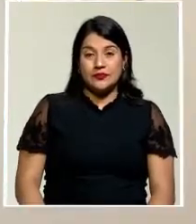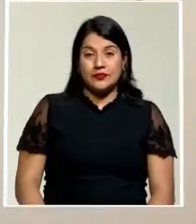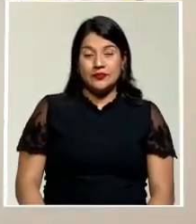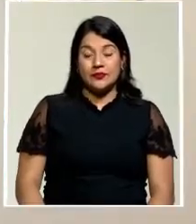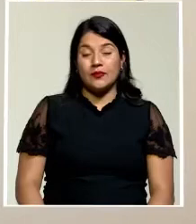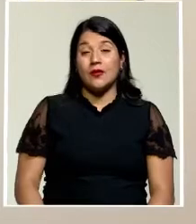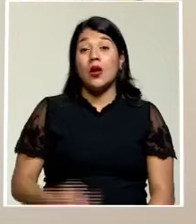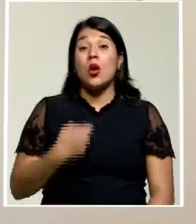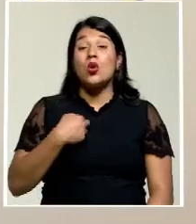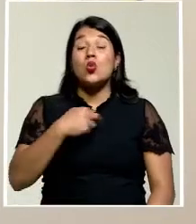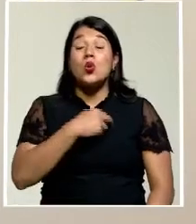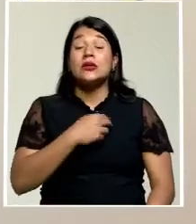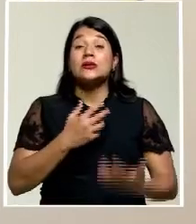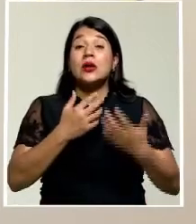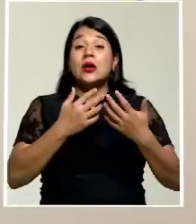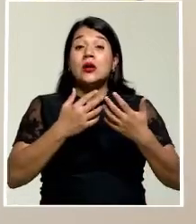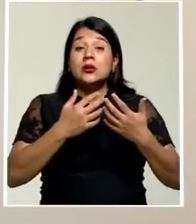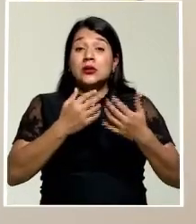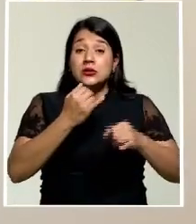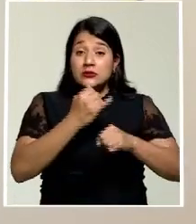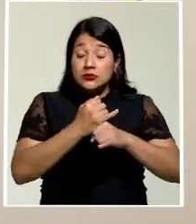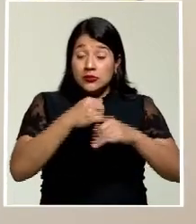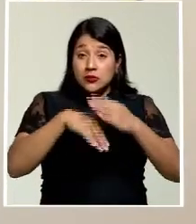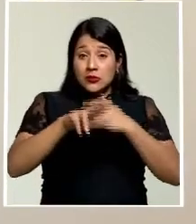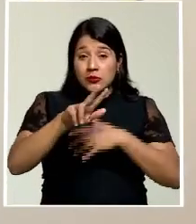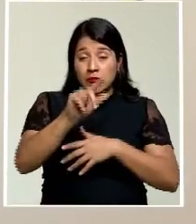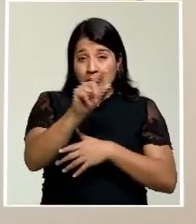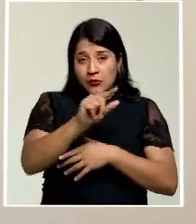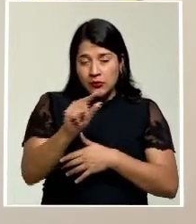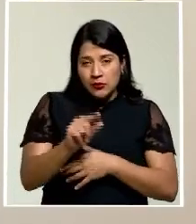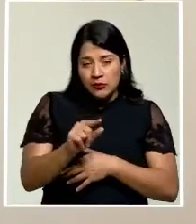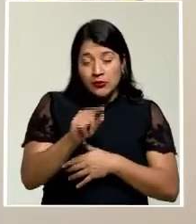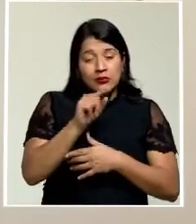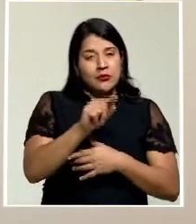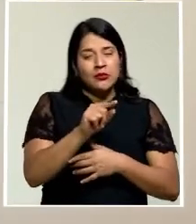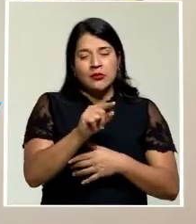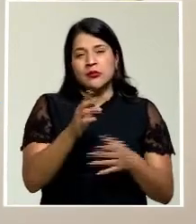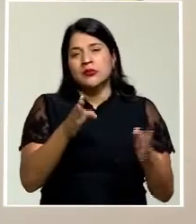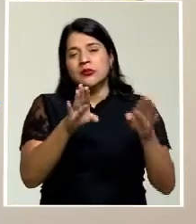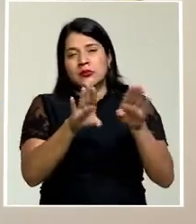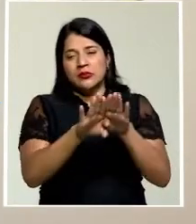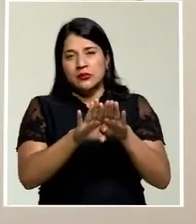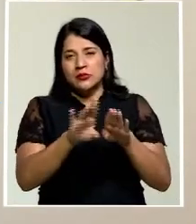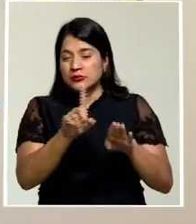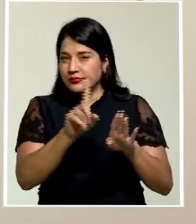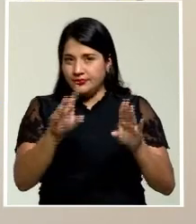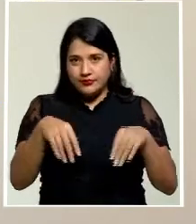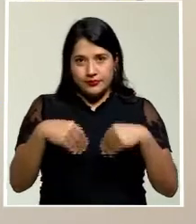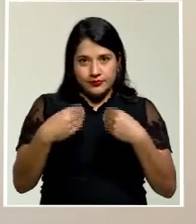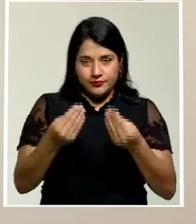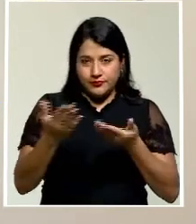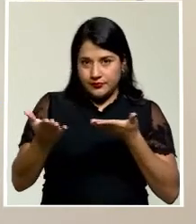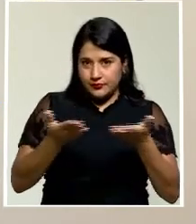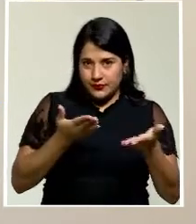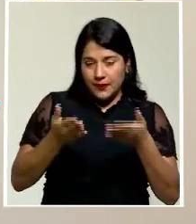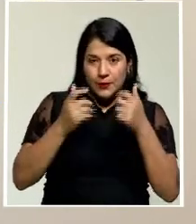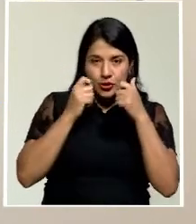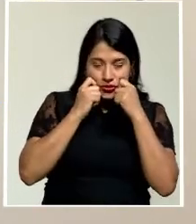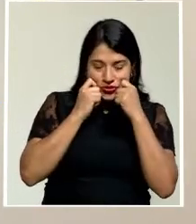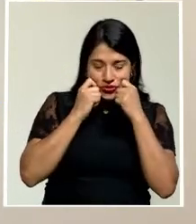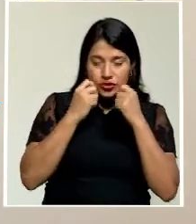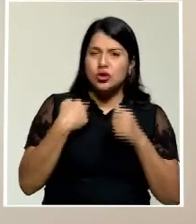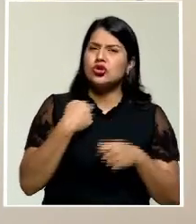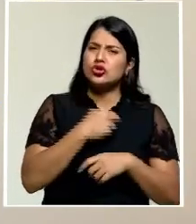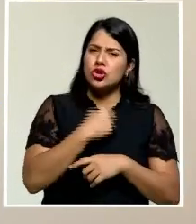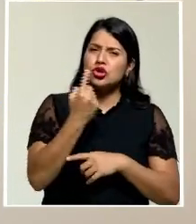Nuestra agencia Tres Ríos, ubicada en el centro comercial de la estancia, no estará dando ese servicio personalizado que tenemos siempre de